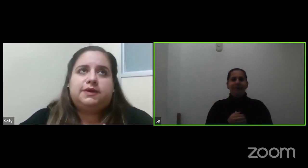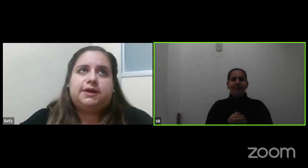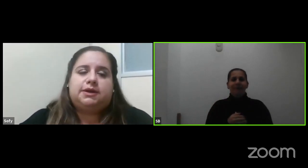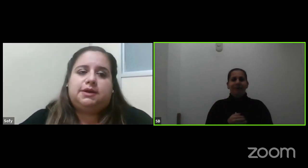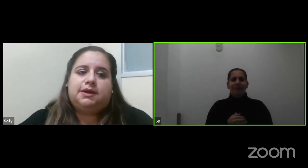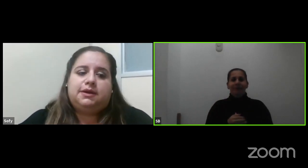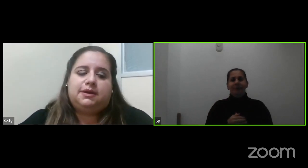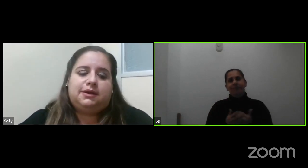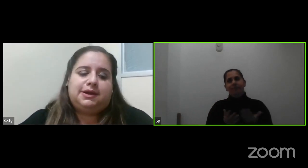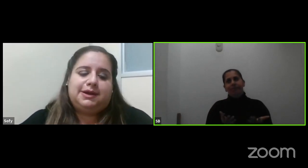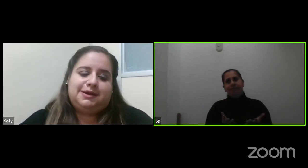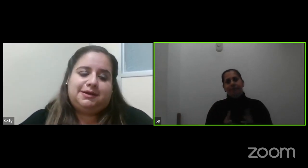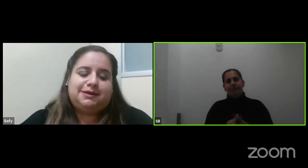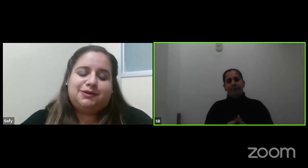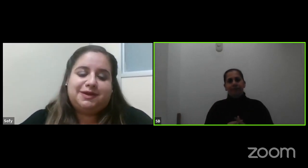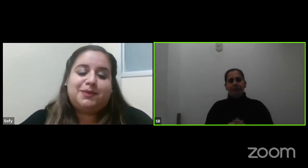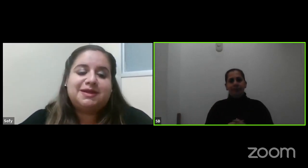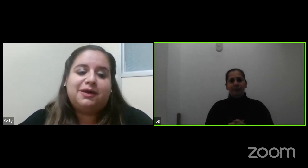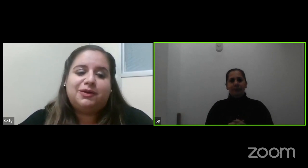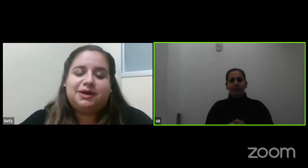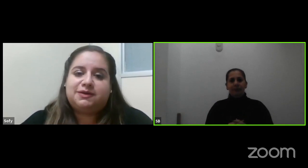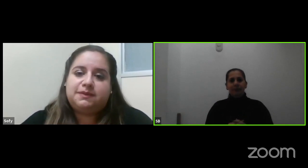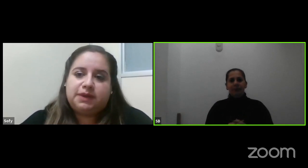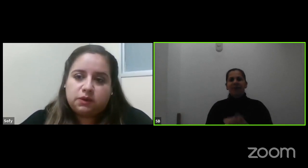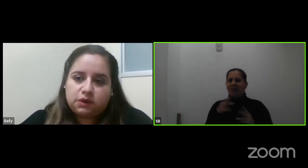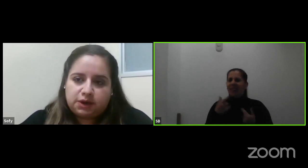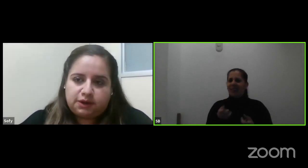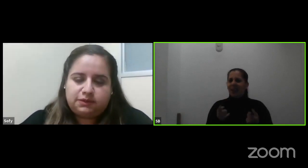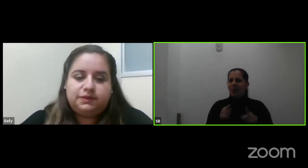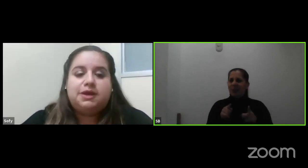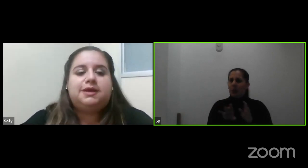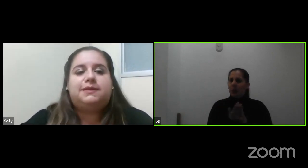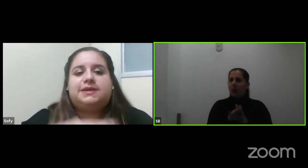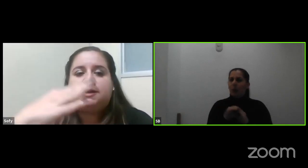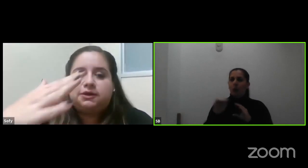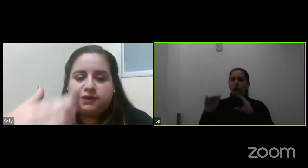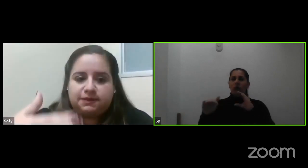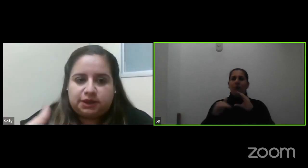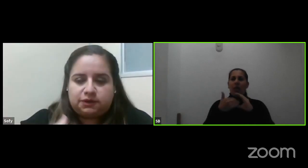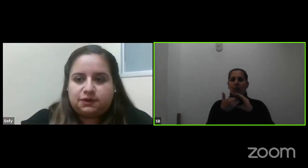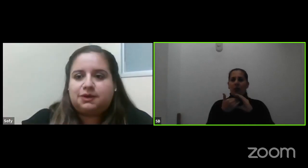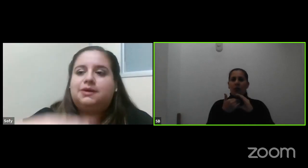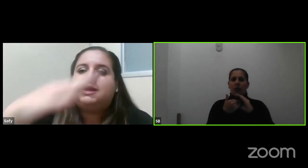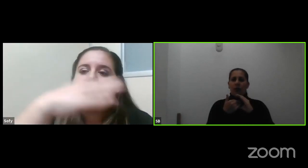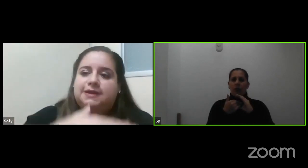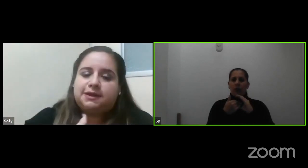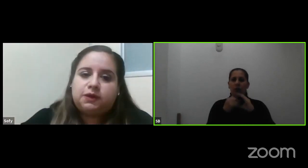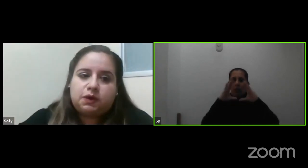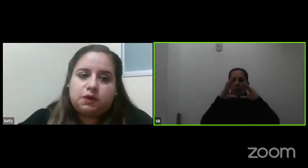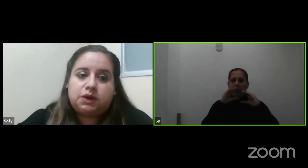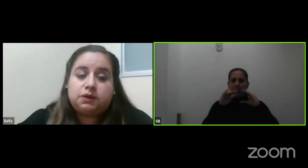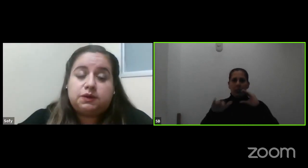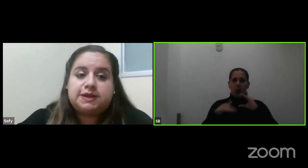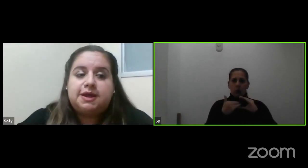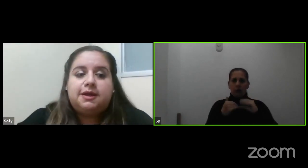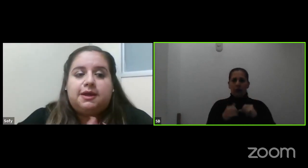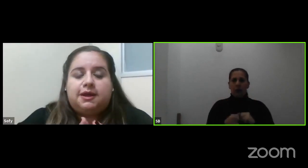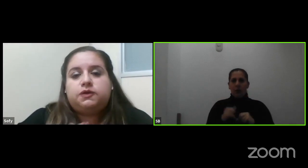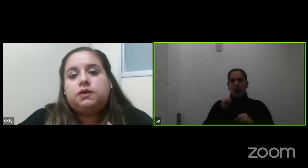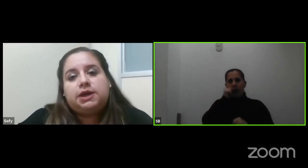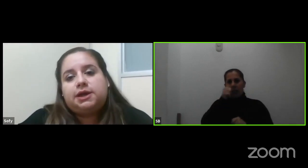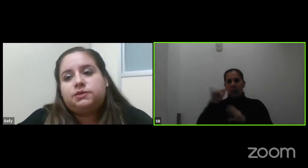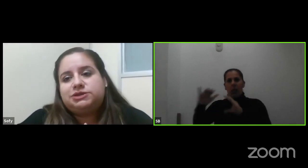vamos a ver nos ha pasado que nos envían un correo y más tarde nos envían otro correo y al día siguiente otro correo entonces